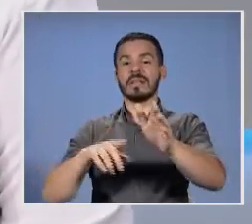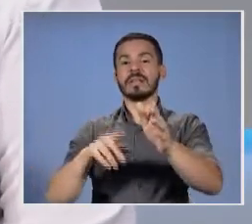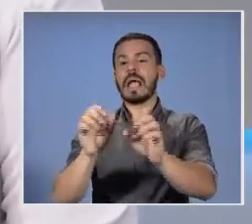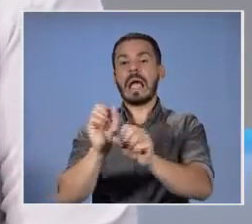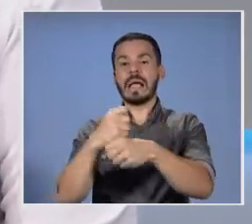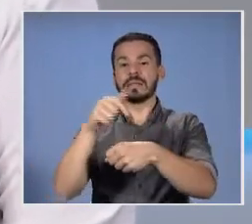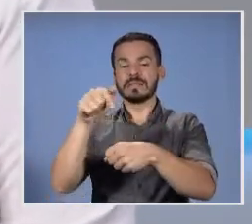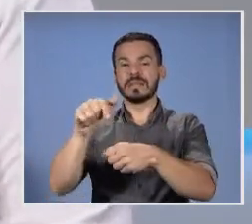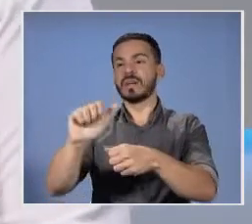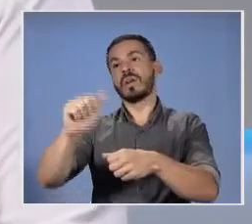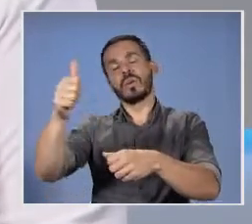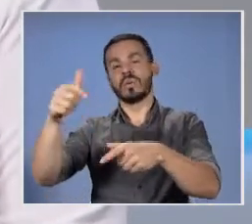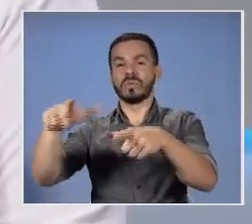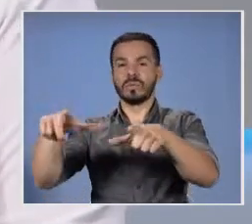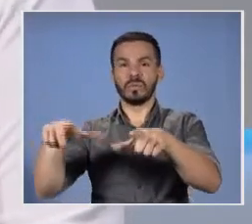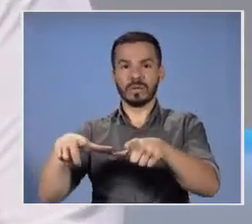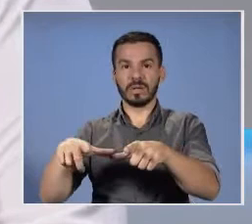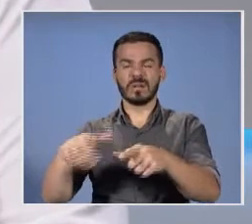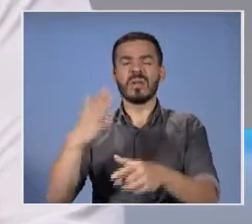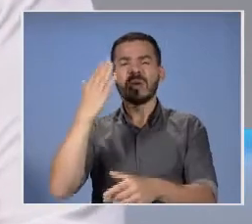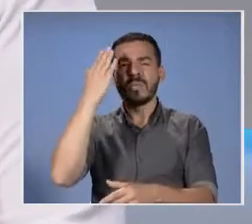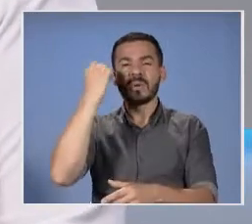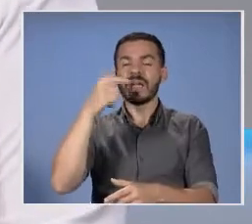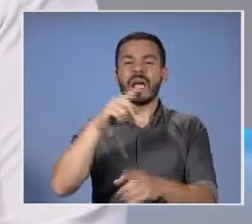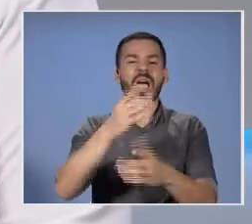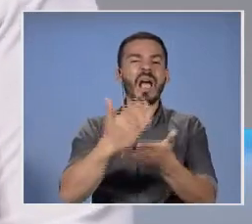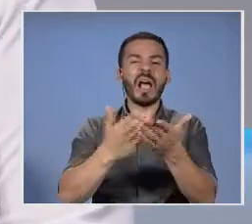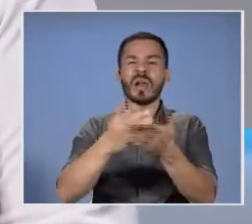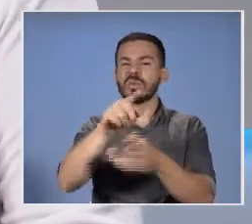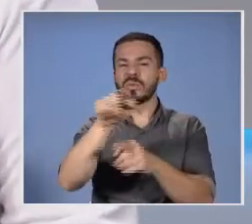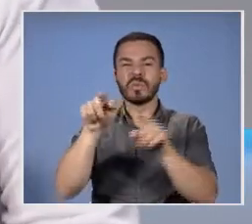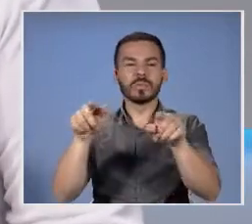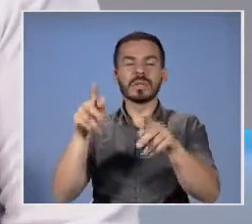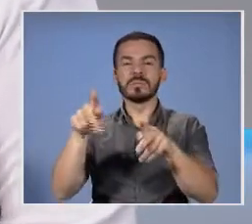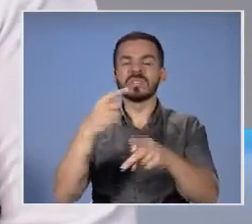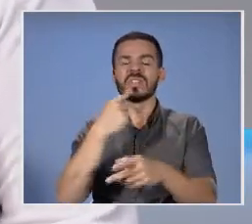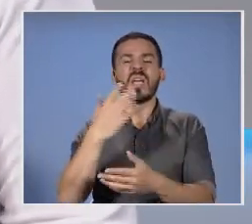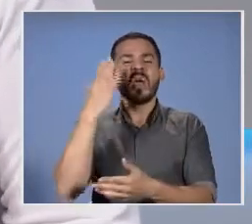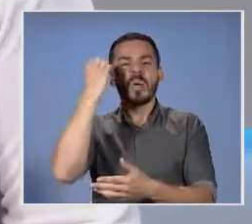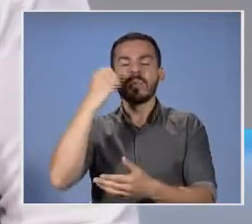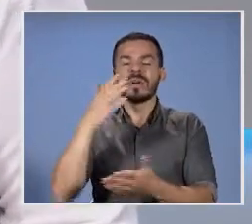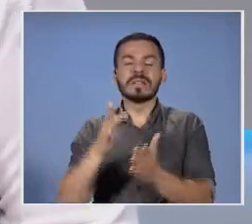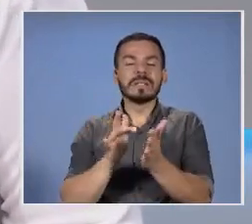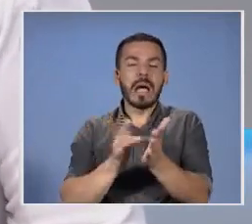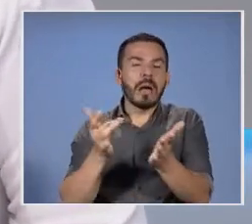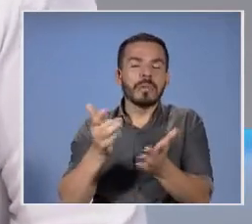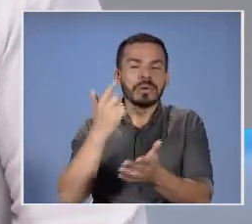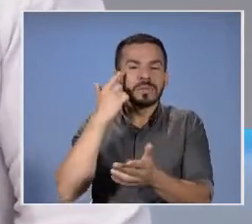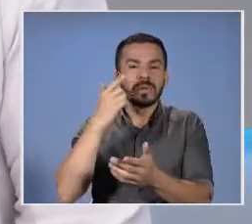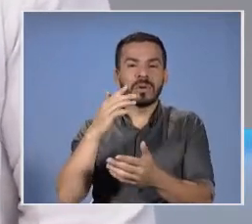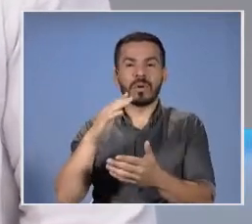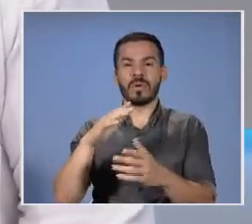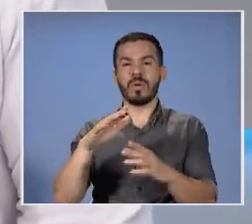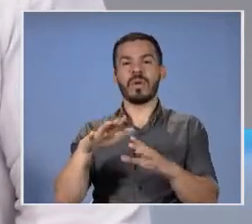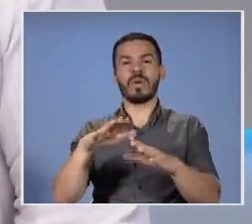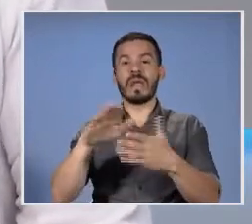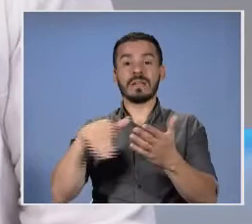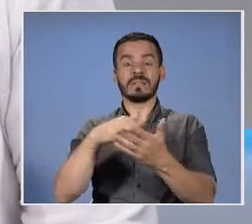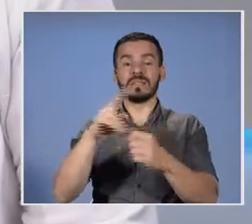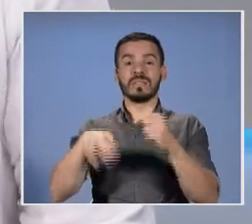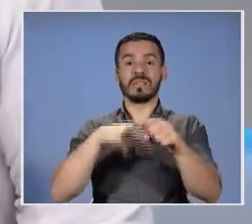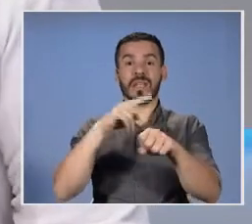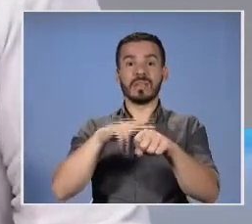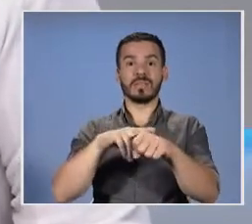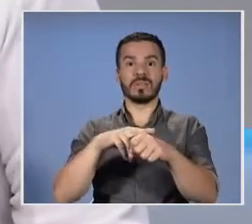en otro lugar. Esto porque hay algunas personas que han dicho que por qué no se aprovechó, por ejemplo, el Centro Nacional de Convenciones